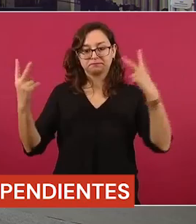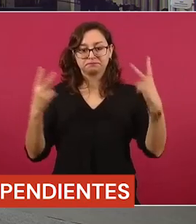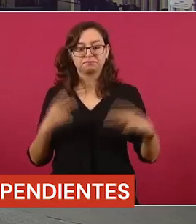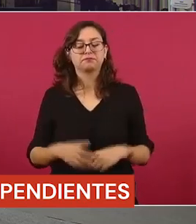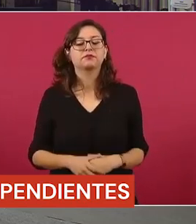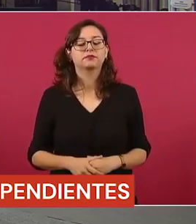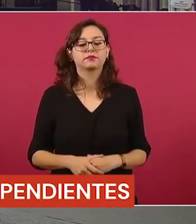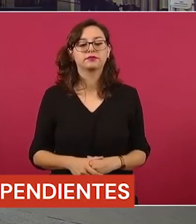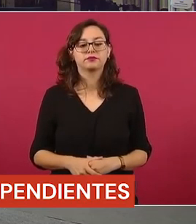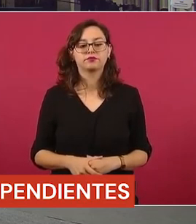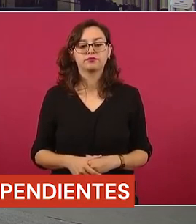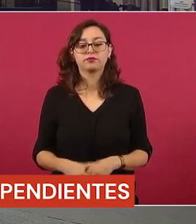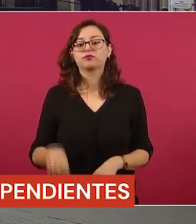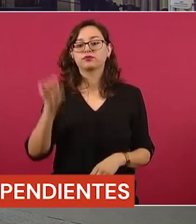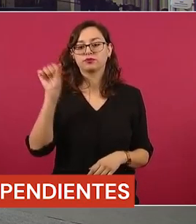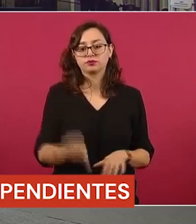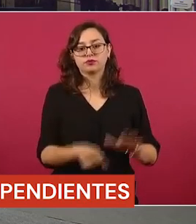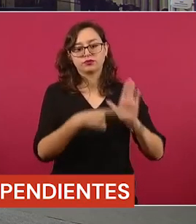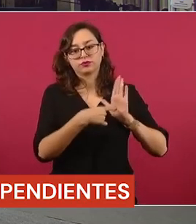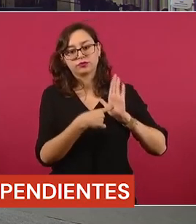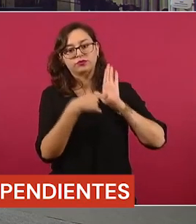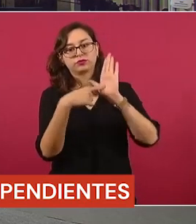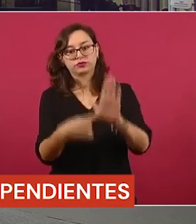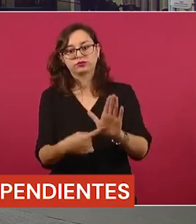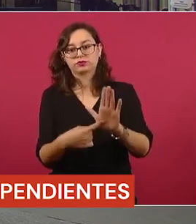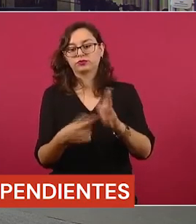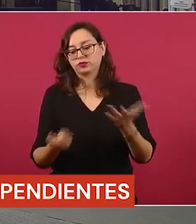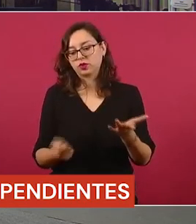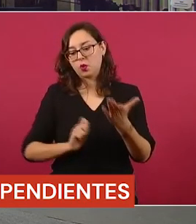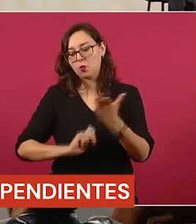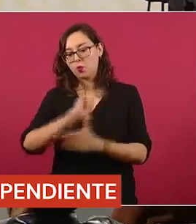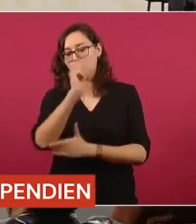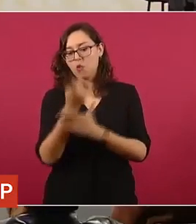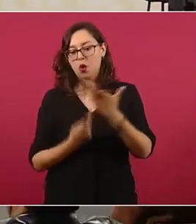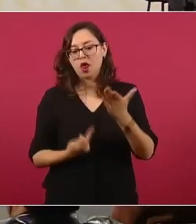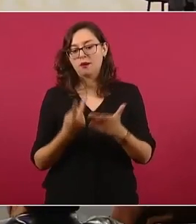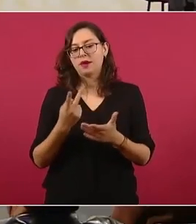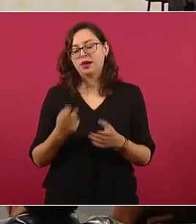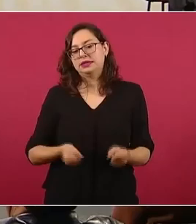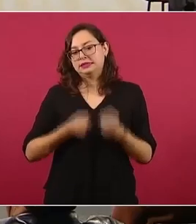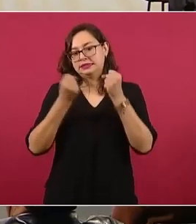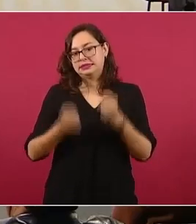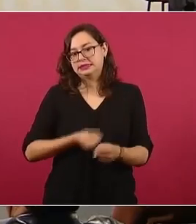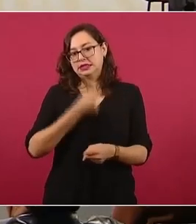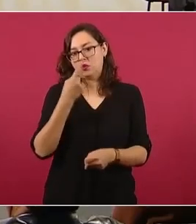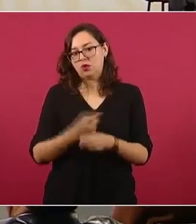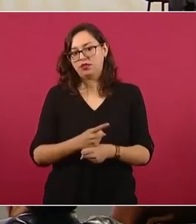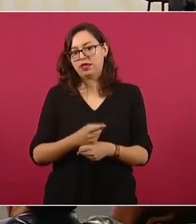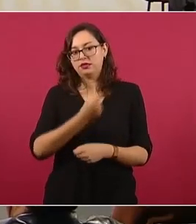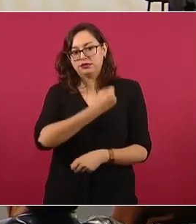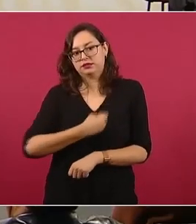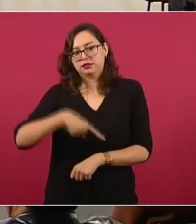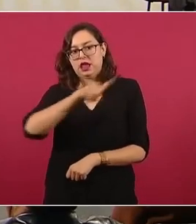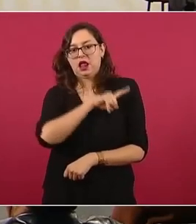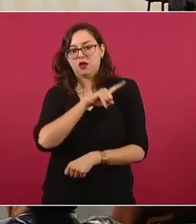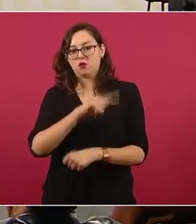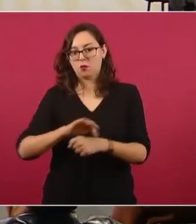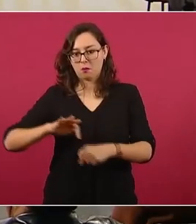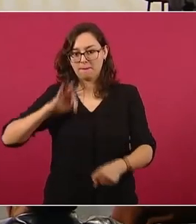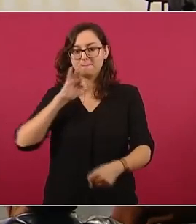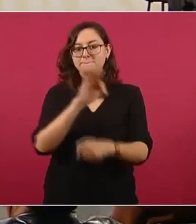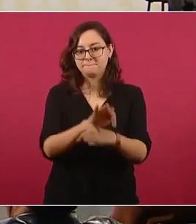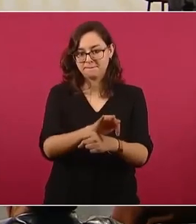Hoy vamos a presentar el avance del programa de seguridad social para periodistas por cuenta propia, que se hizo